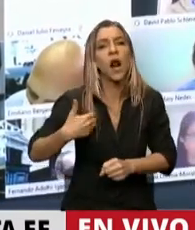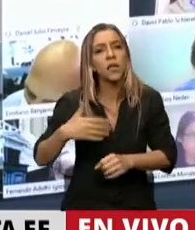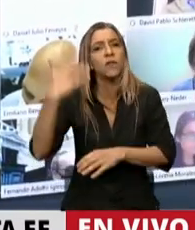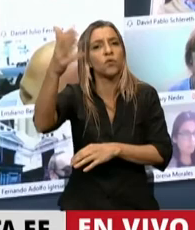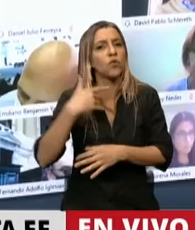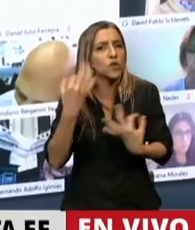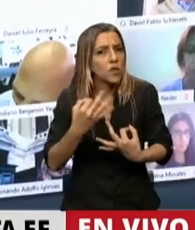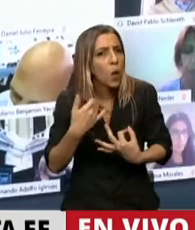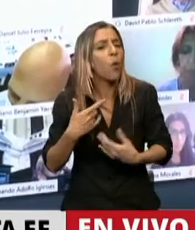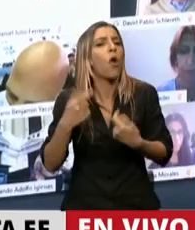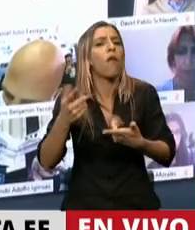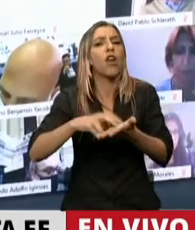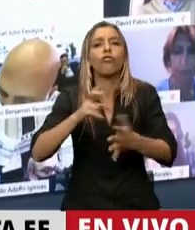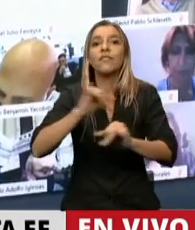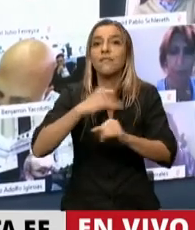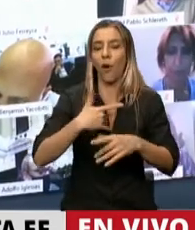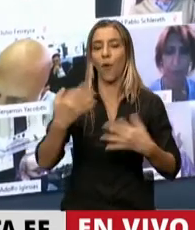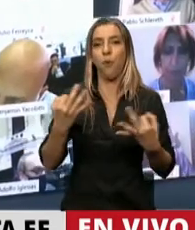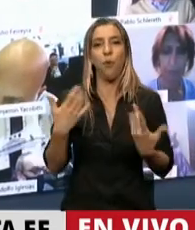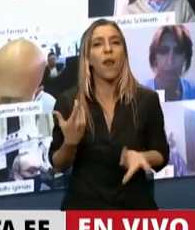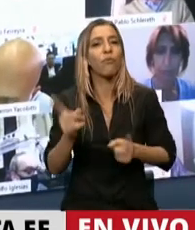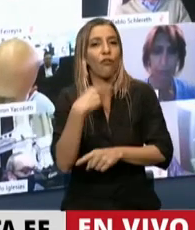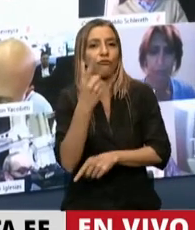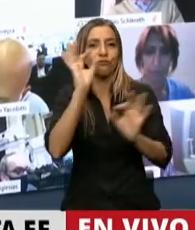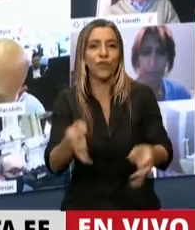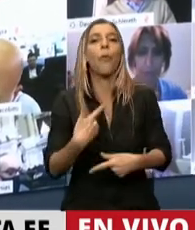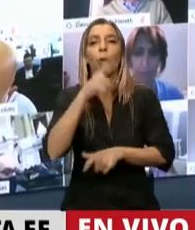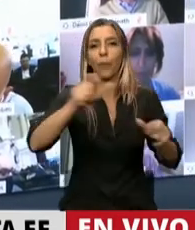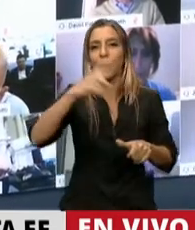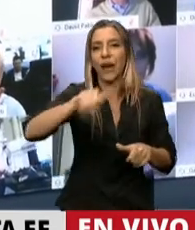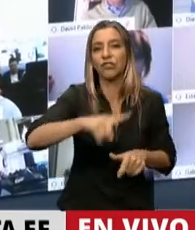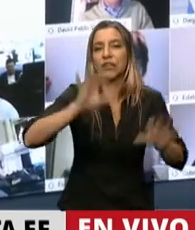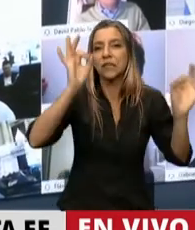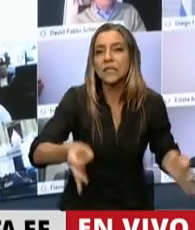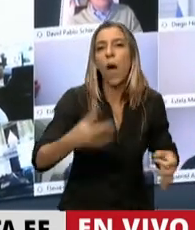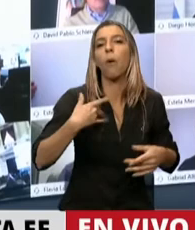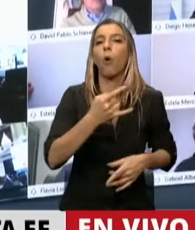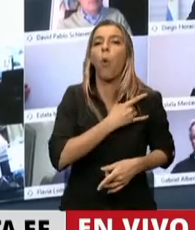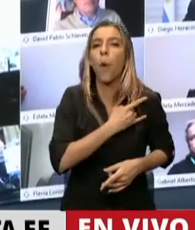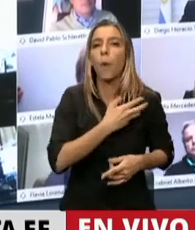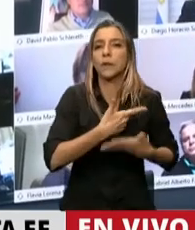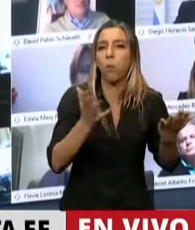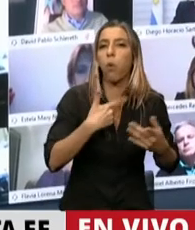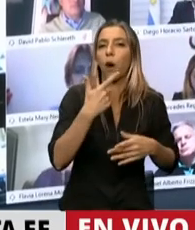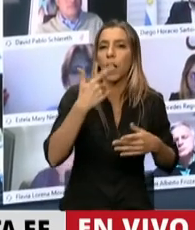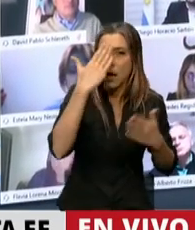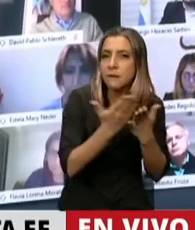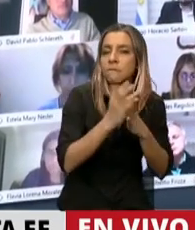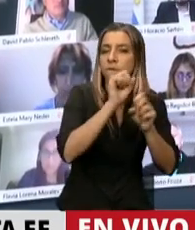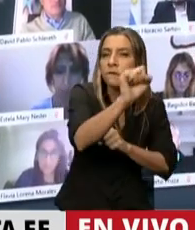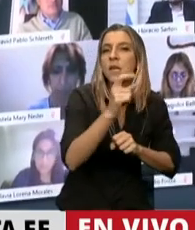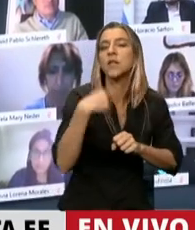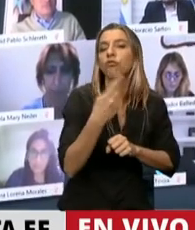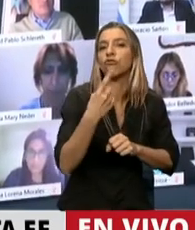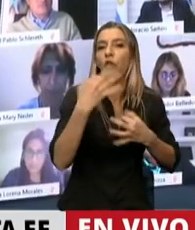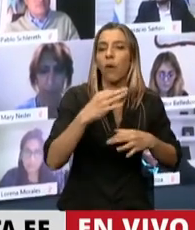este campo, porque tiene buenos recursos humanos, que salieron de la universidad pública. Tenemos que integrar, tenemos que romper